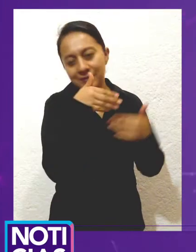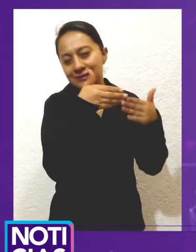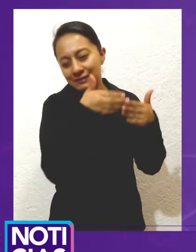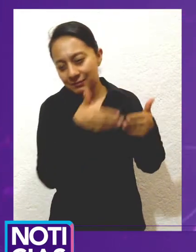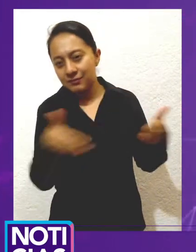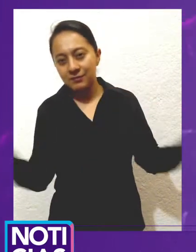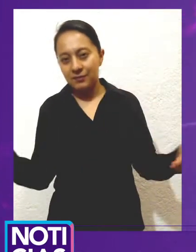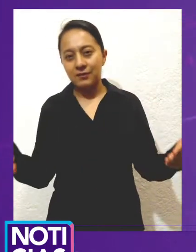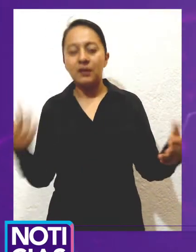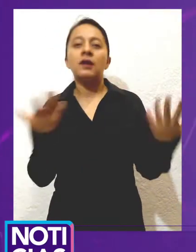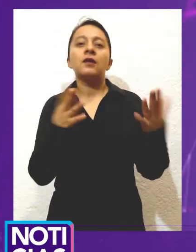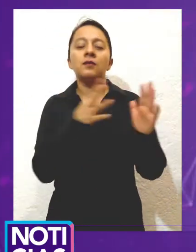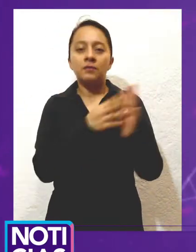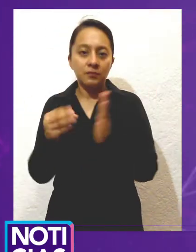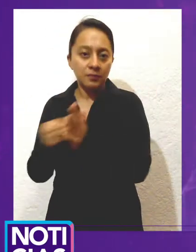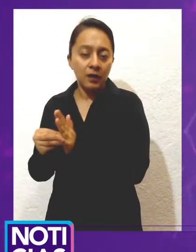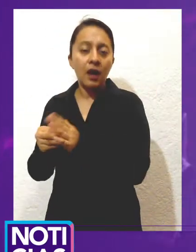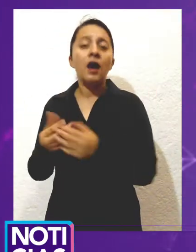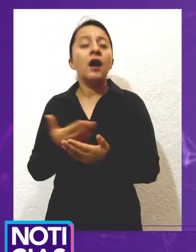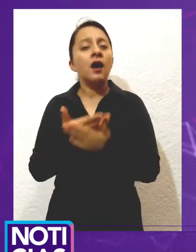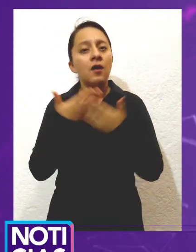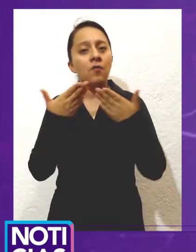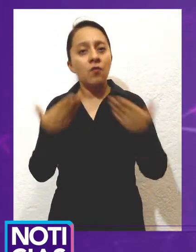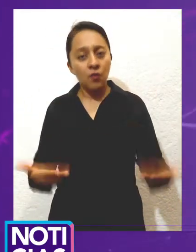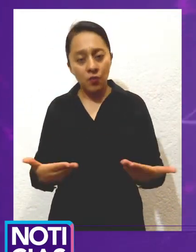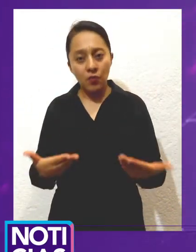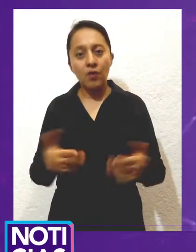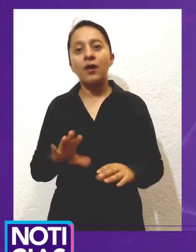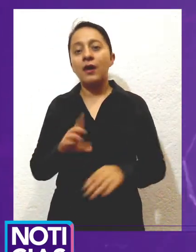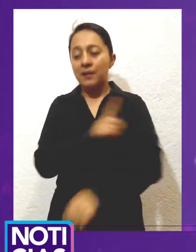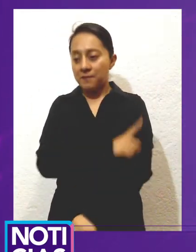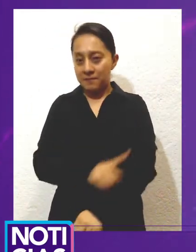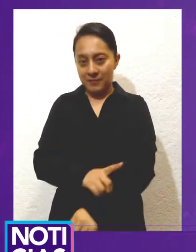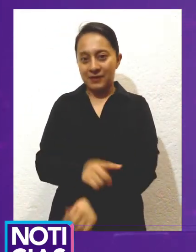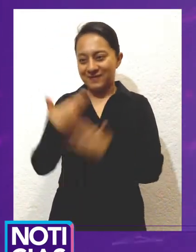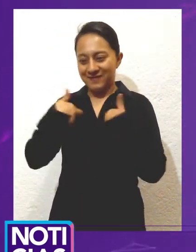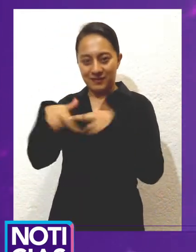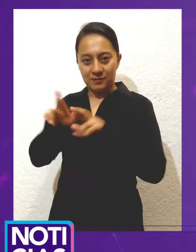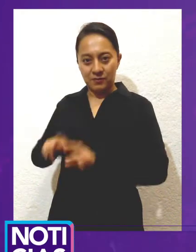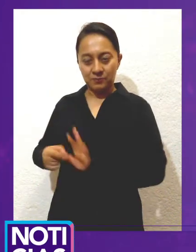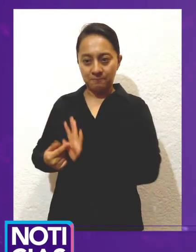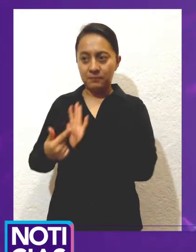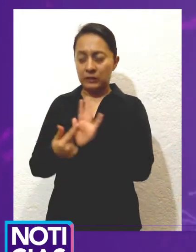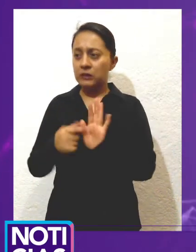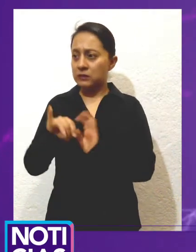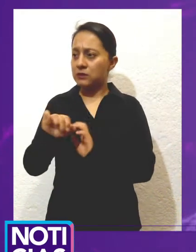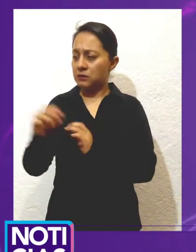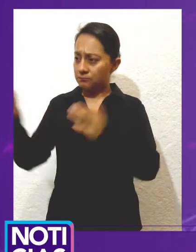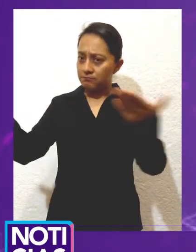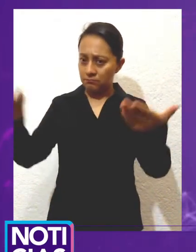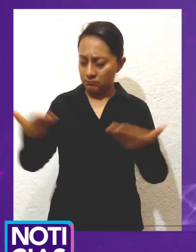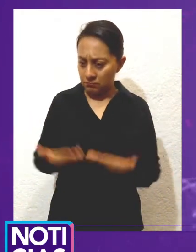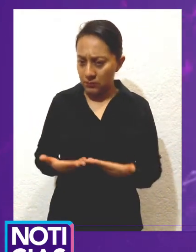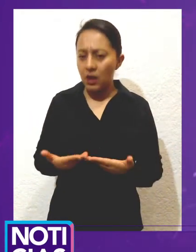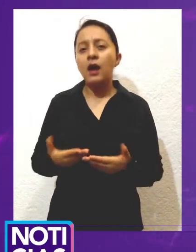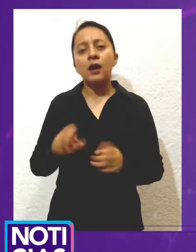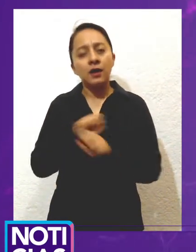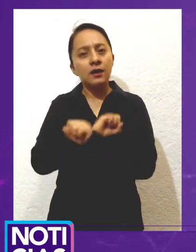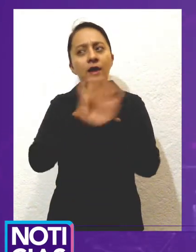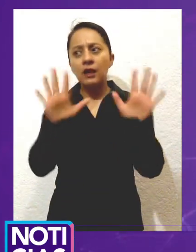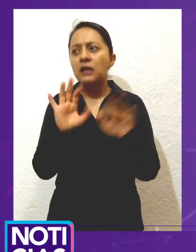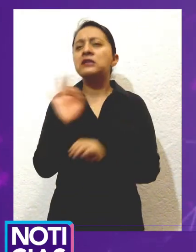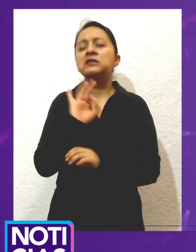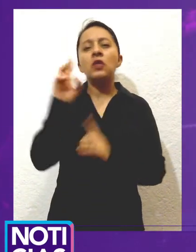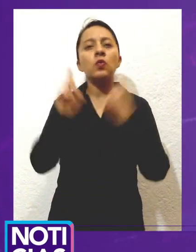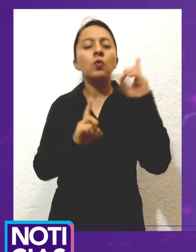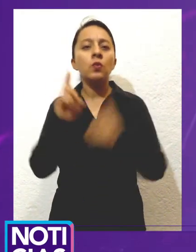abiertos para aclarar cualquier tipo de duda. Con imágenes de Francisco Contiveros, informó para Noticias RTQ, Aurora Vizcaíno